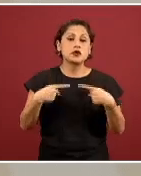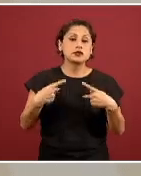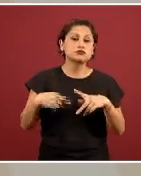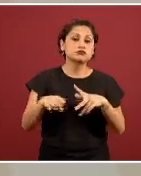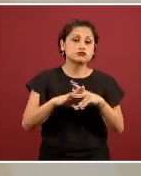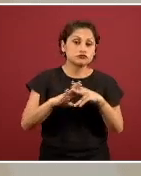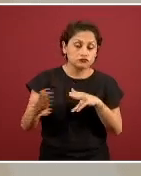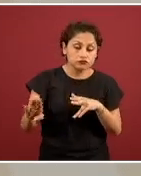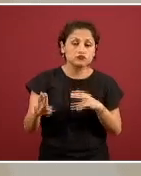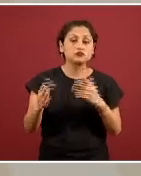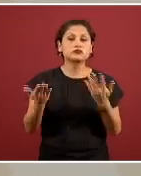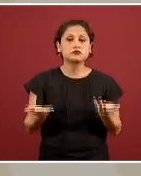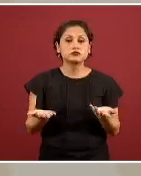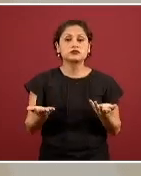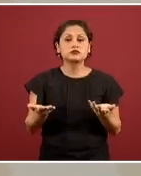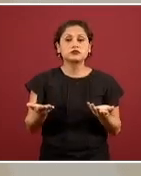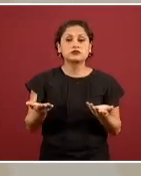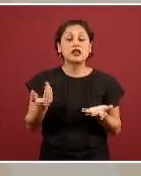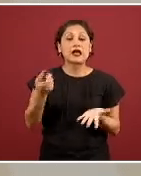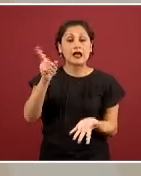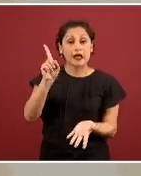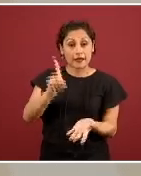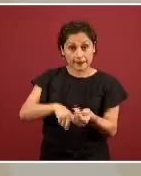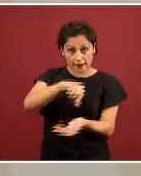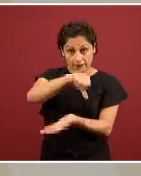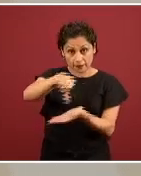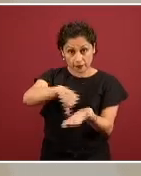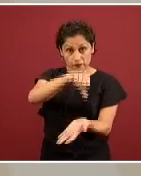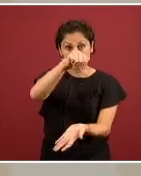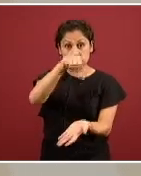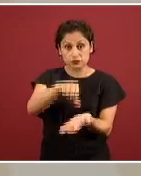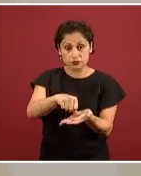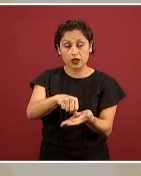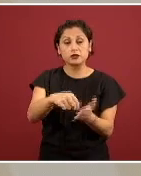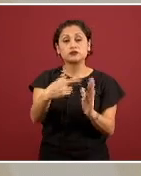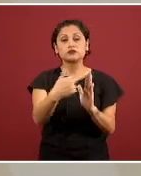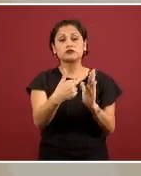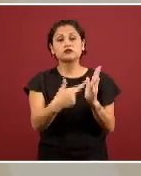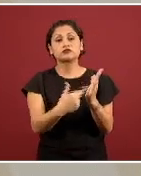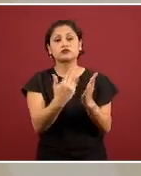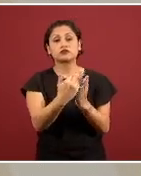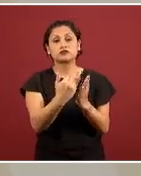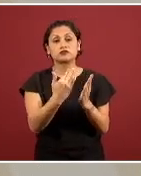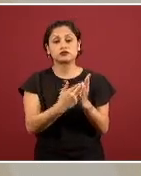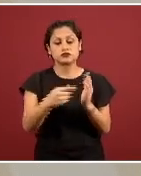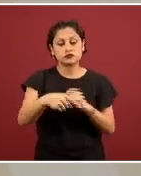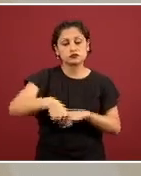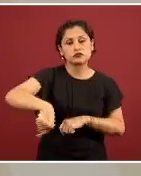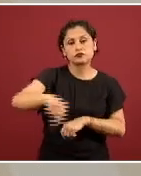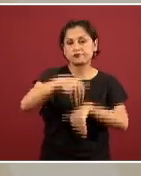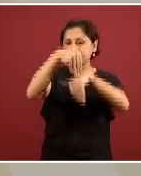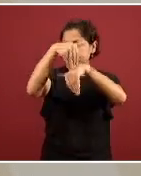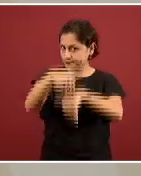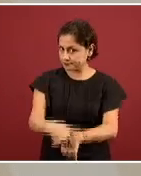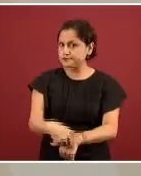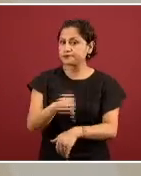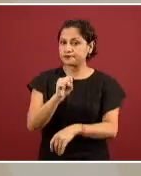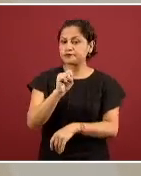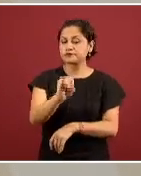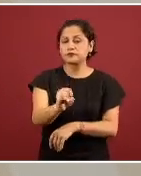están acatando lo dispuesto en el lineamiento general de espacios públicos cerrados que tienen una